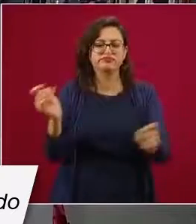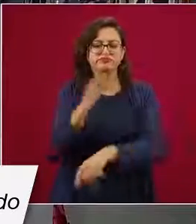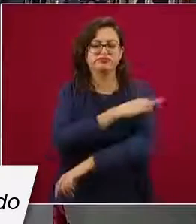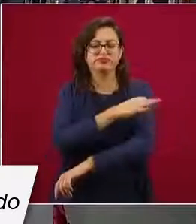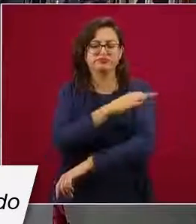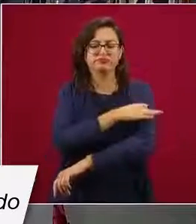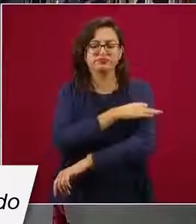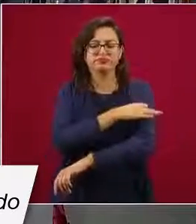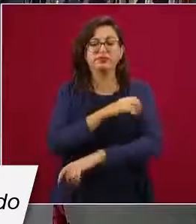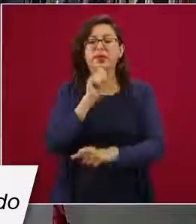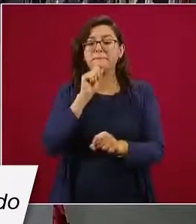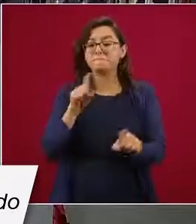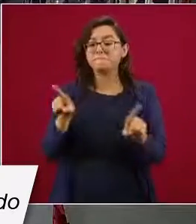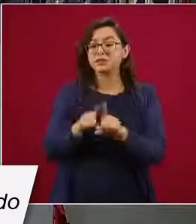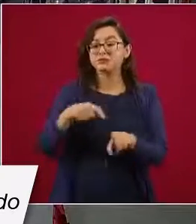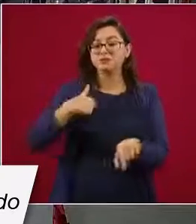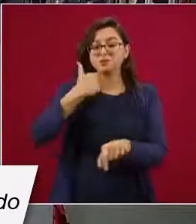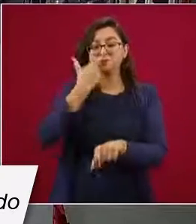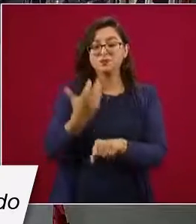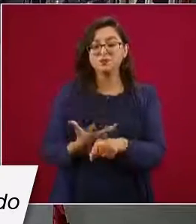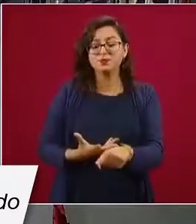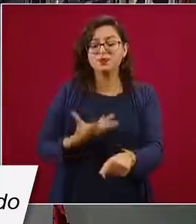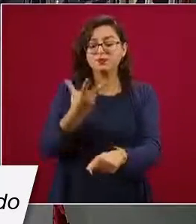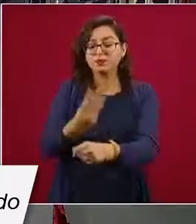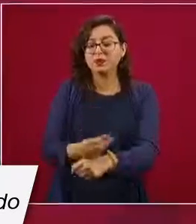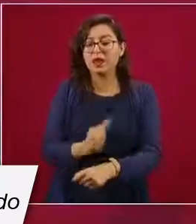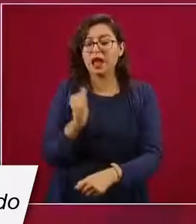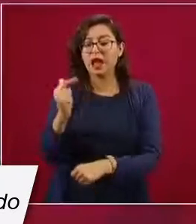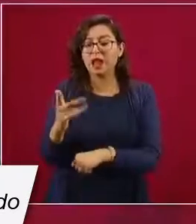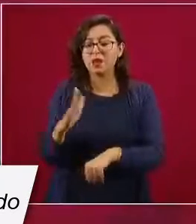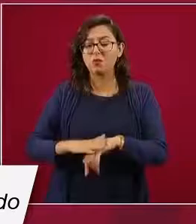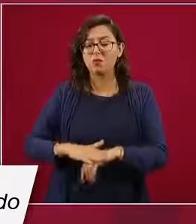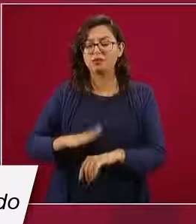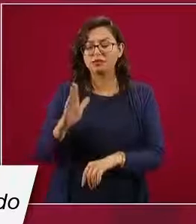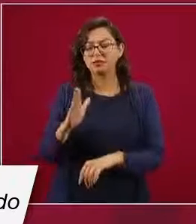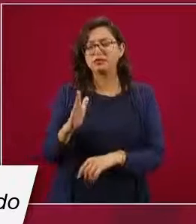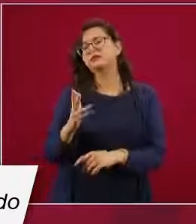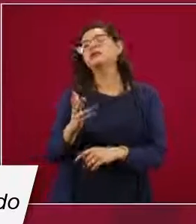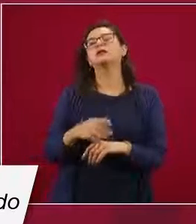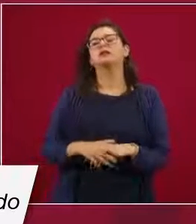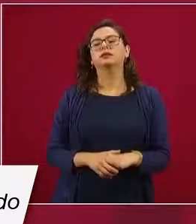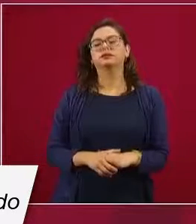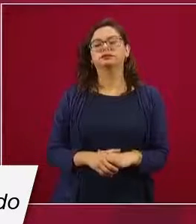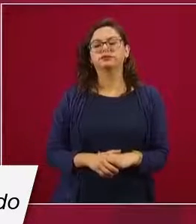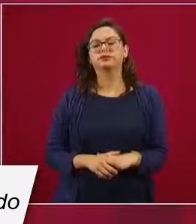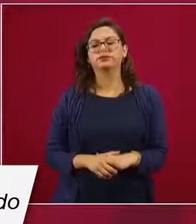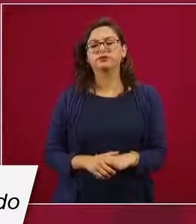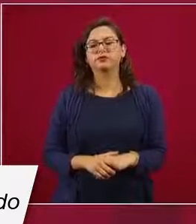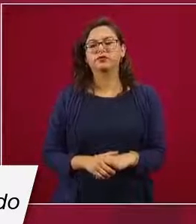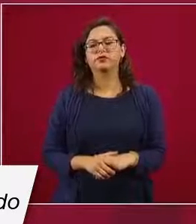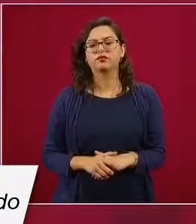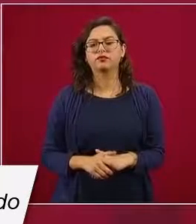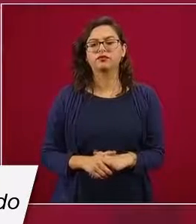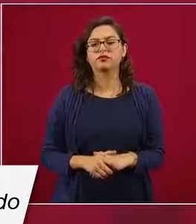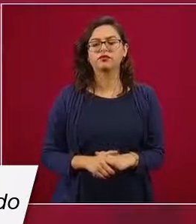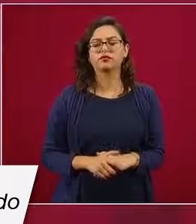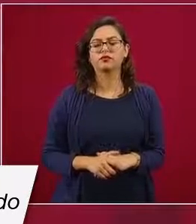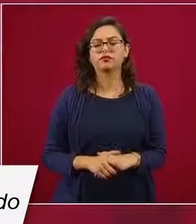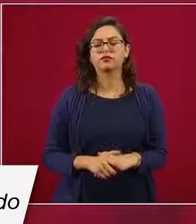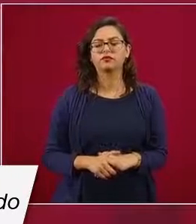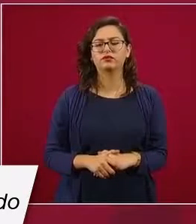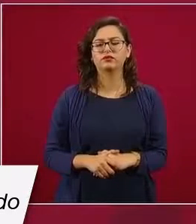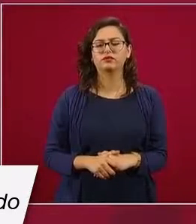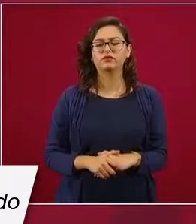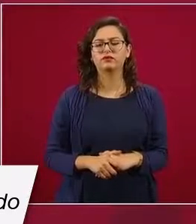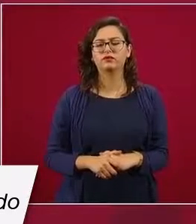quería agregar un punto también adicional que se me olvidó mencionar. Precisamente el